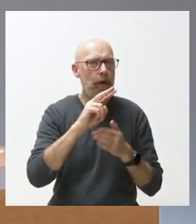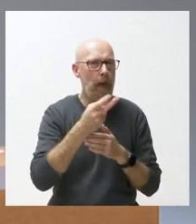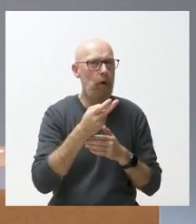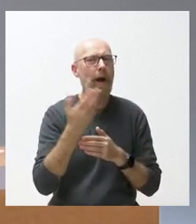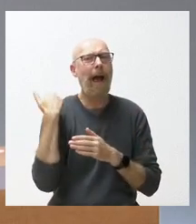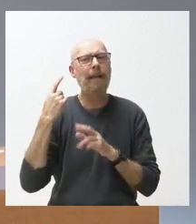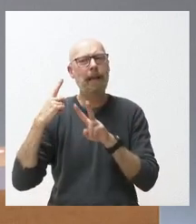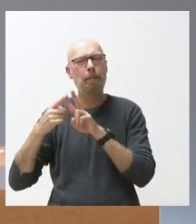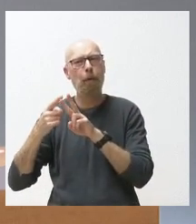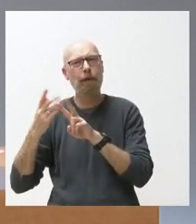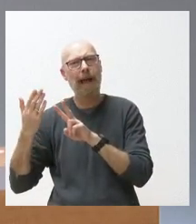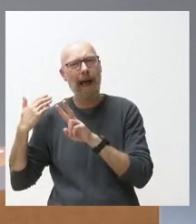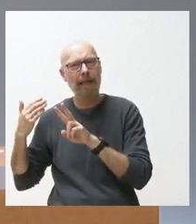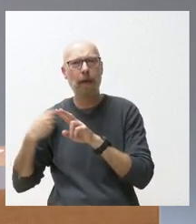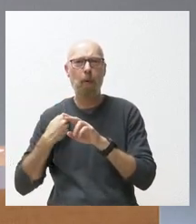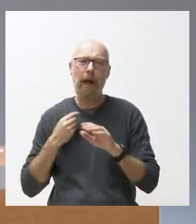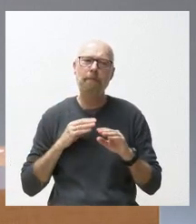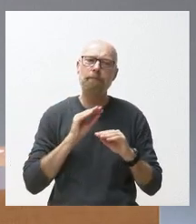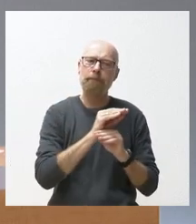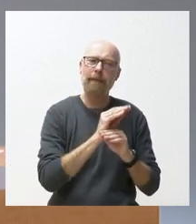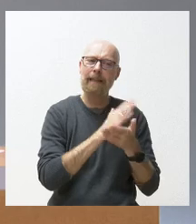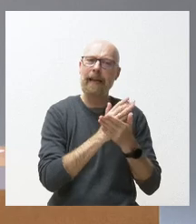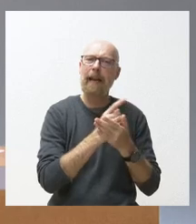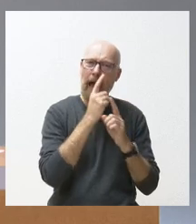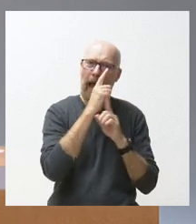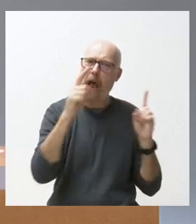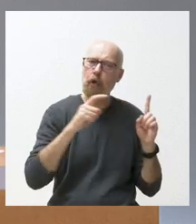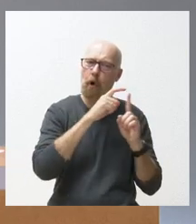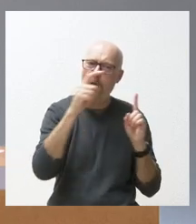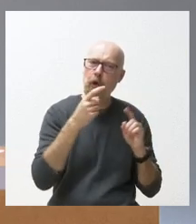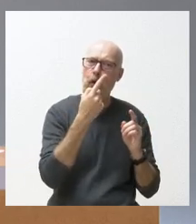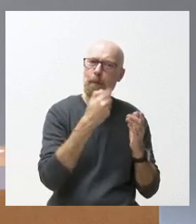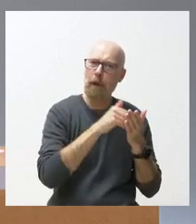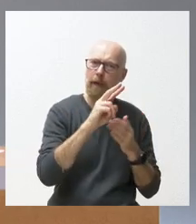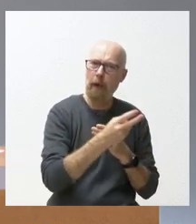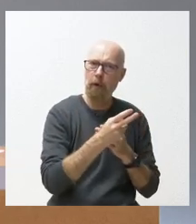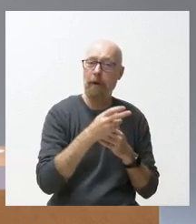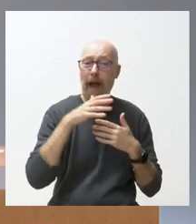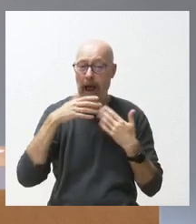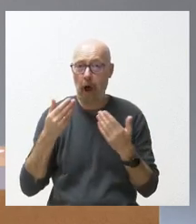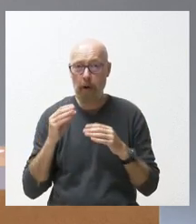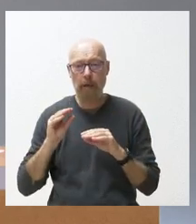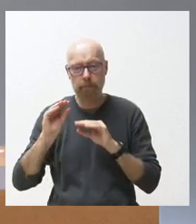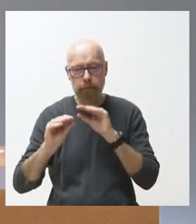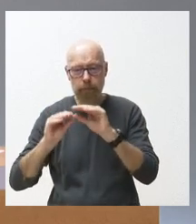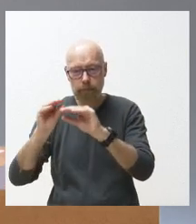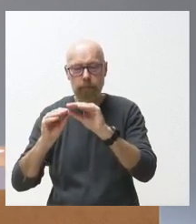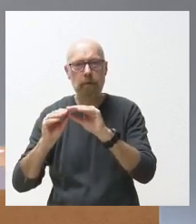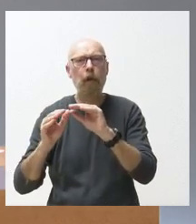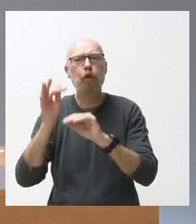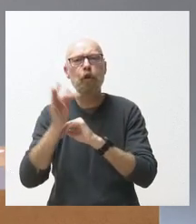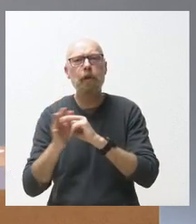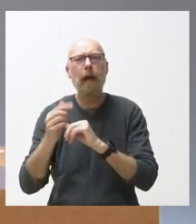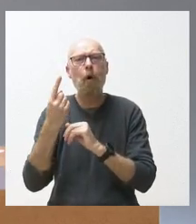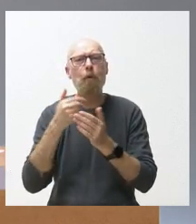se destinaba al SERLA anualmente es decir si con esta cantidad ya se habría destinado un millón para 2023 y un millón para